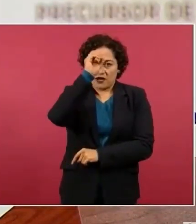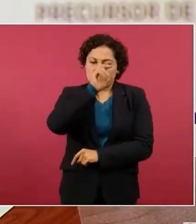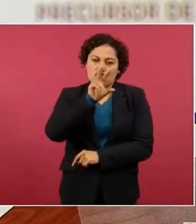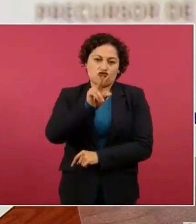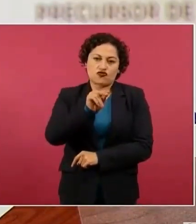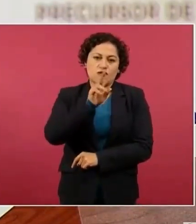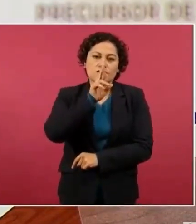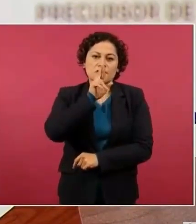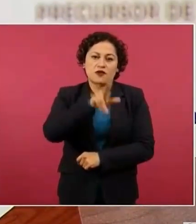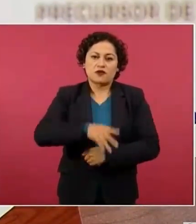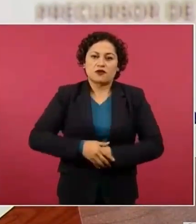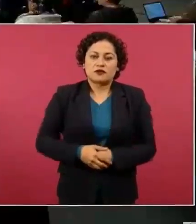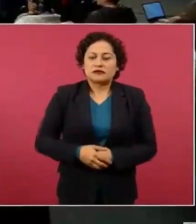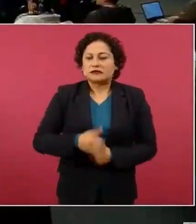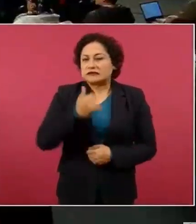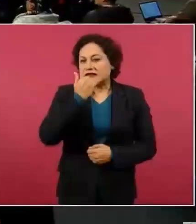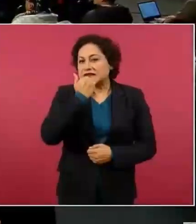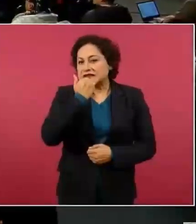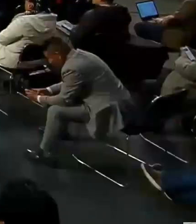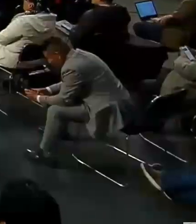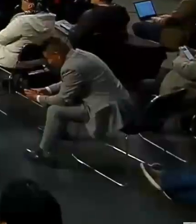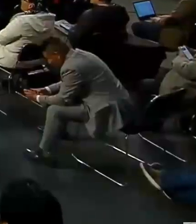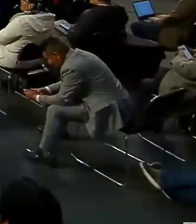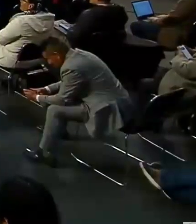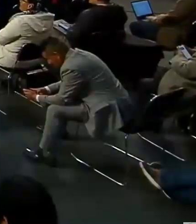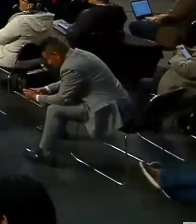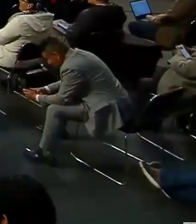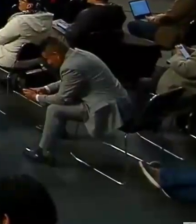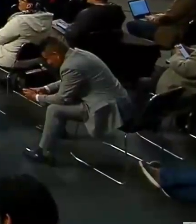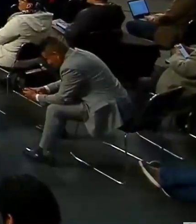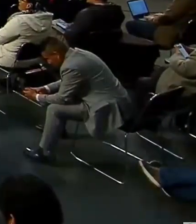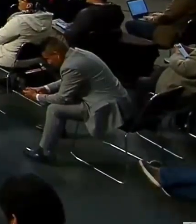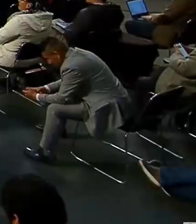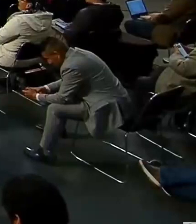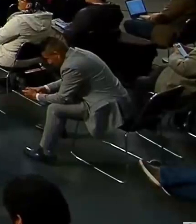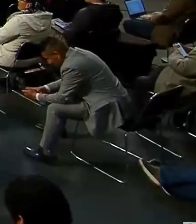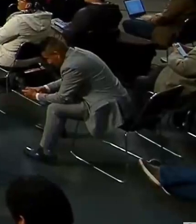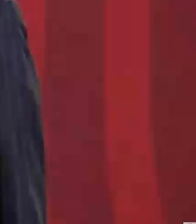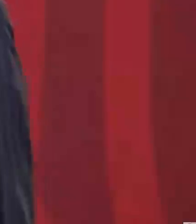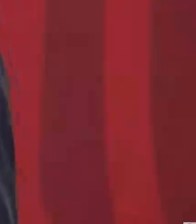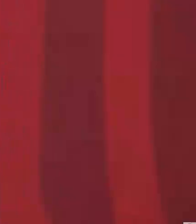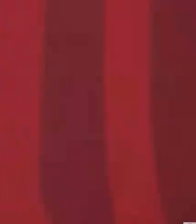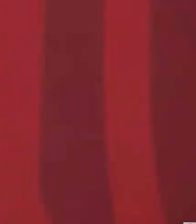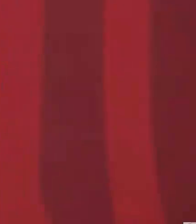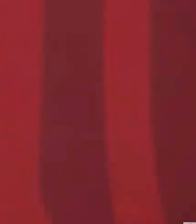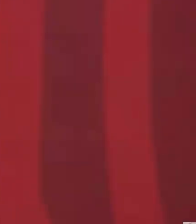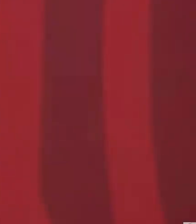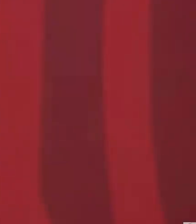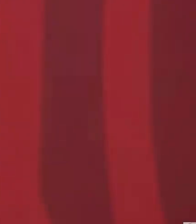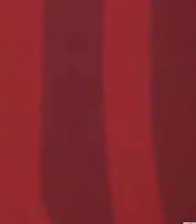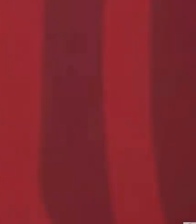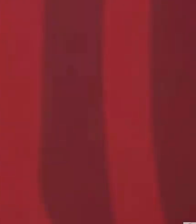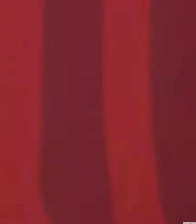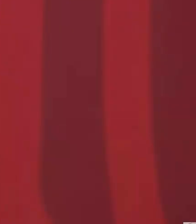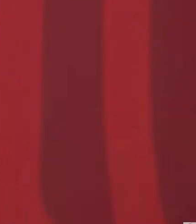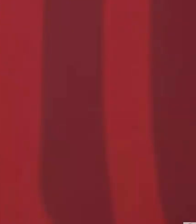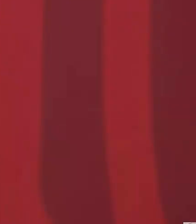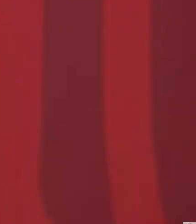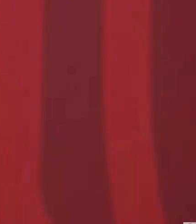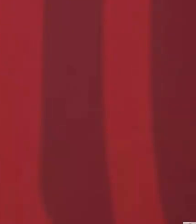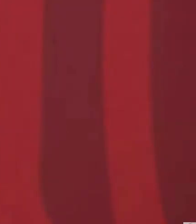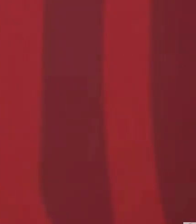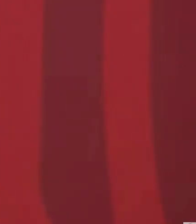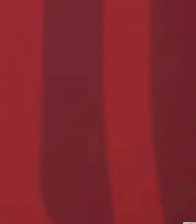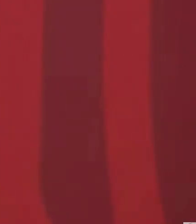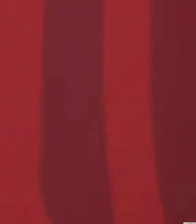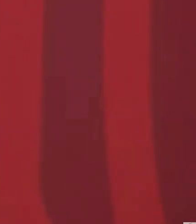Ahora sí que voy a aplicar aquella de que uno es dueño